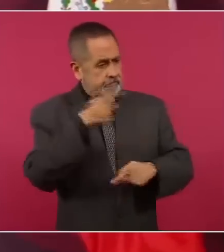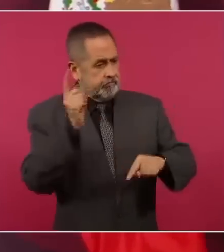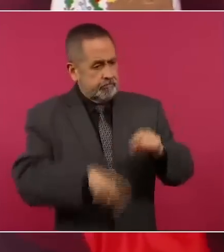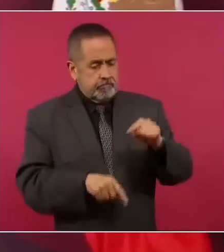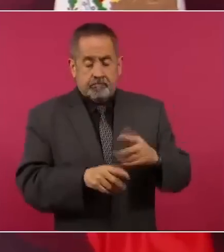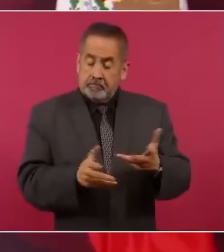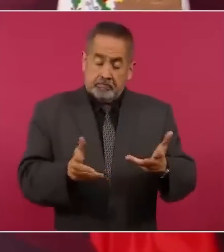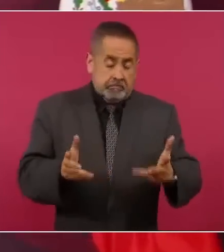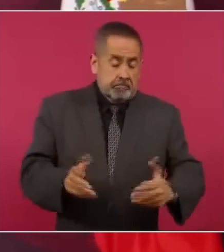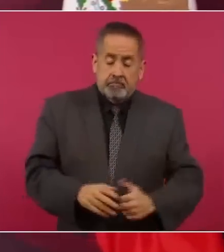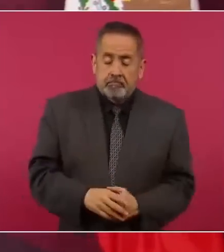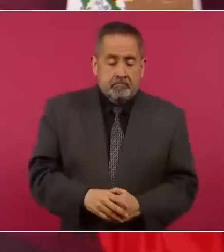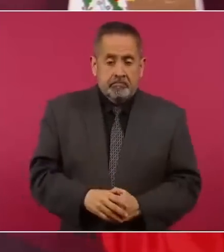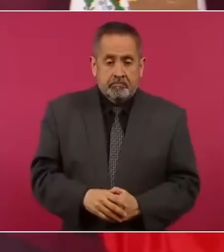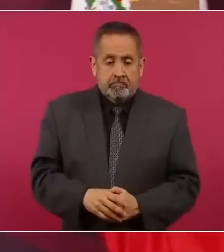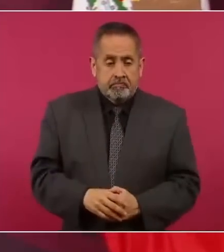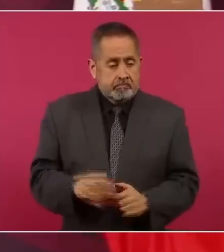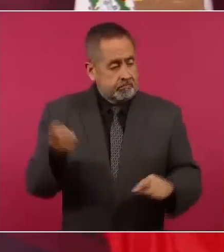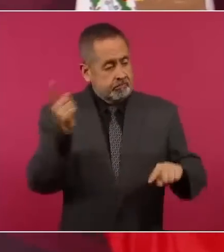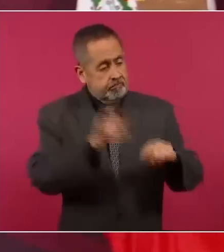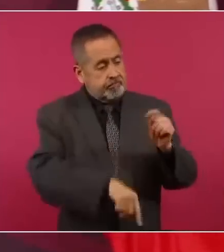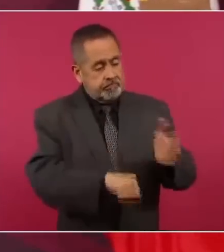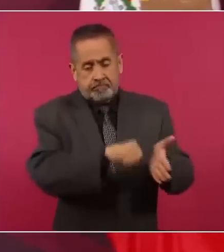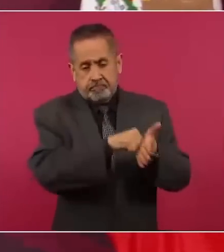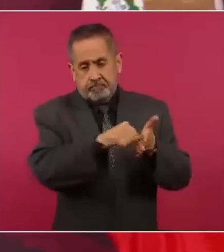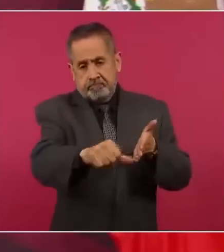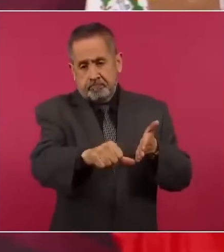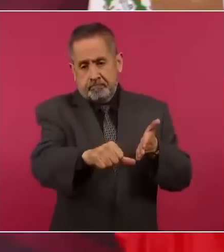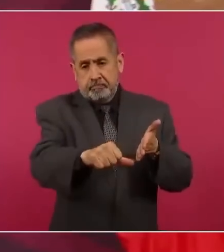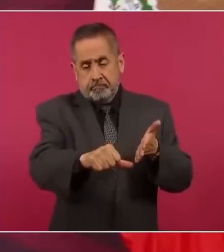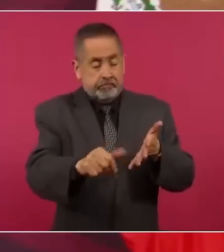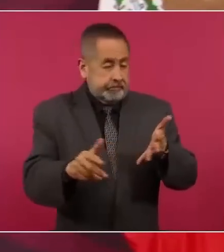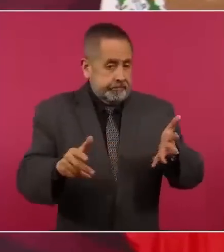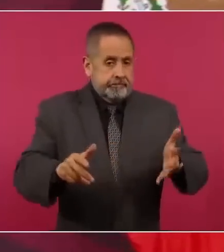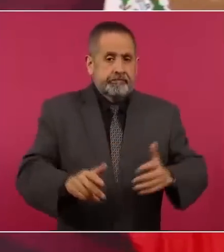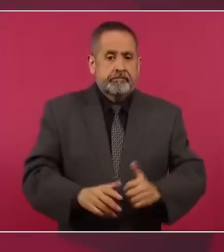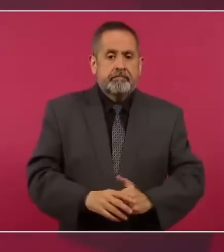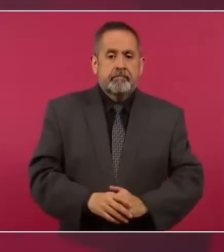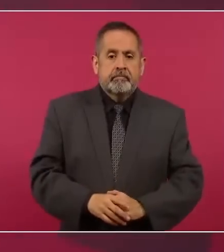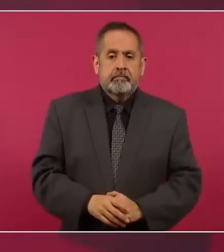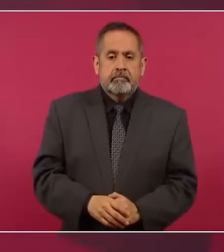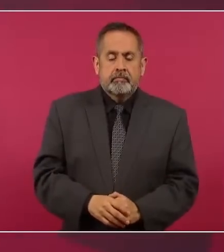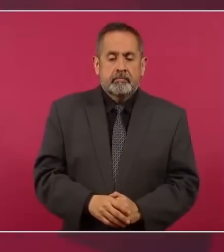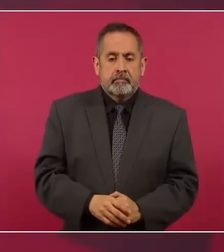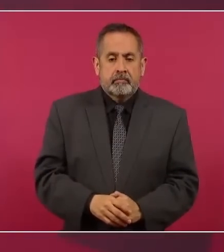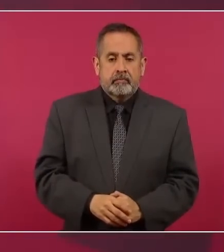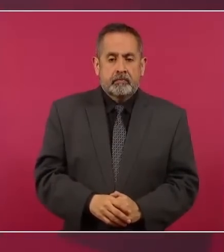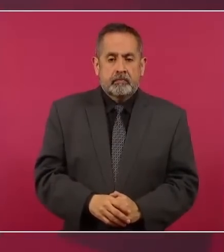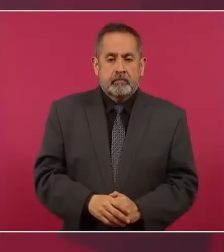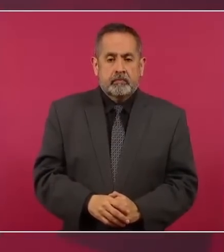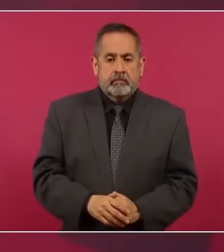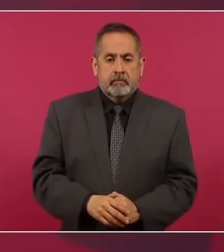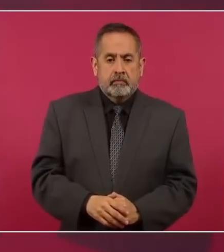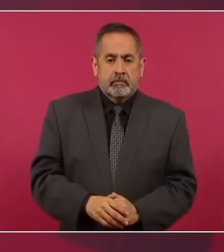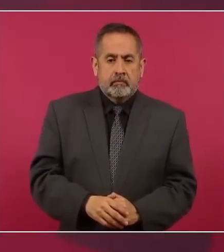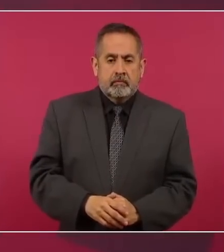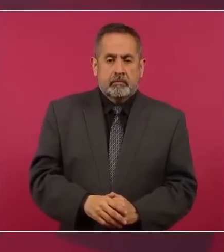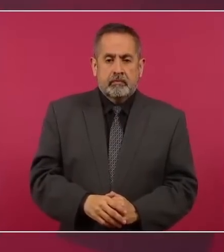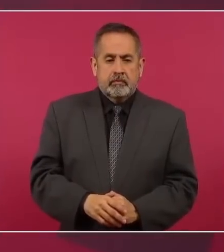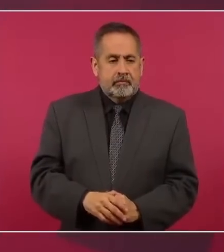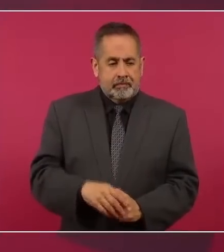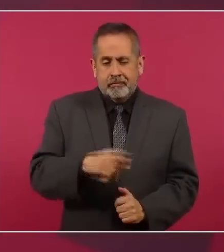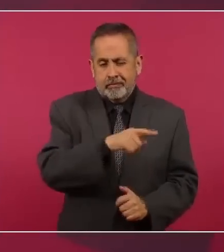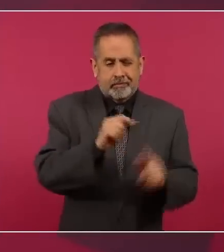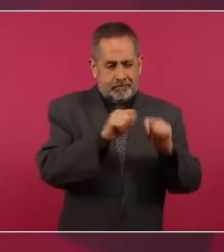que anule la licenciatura